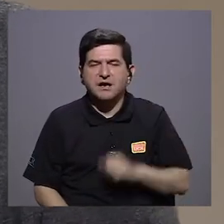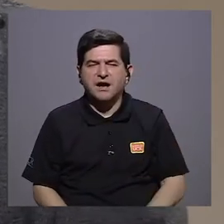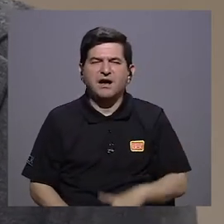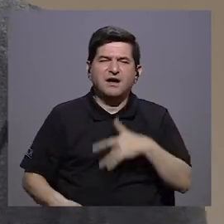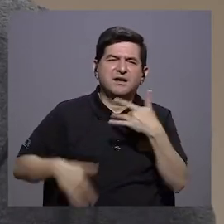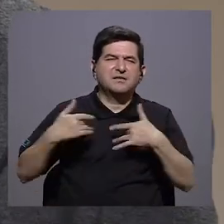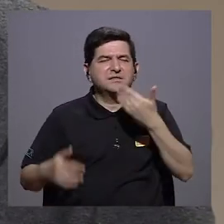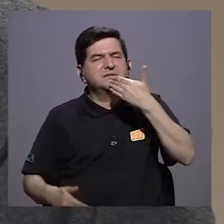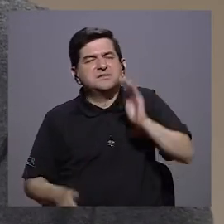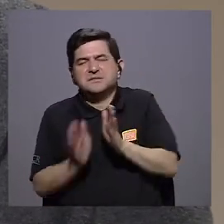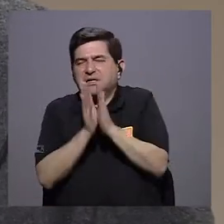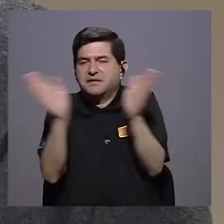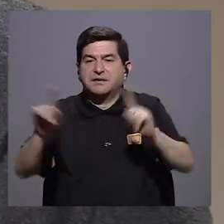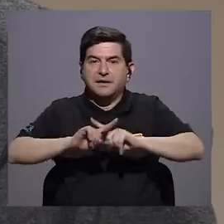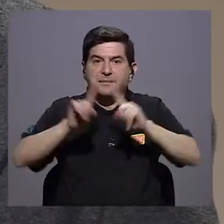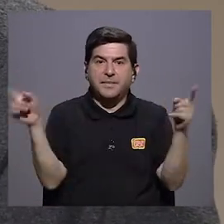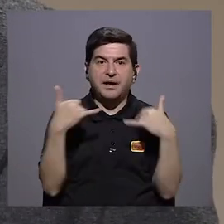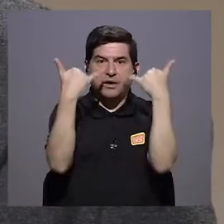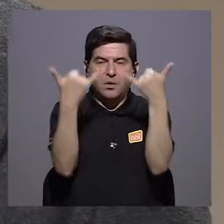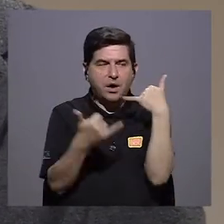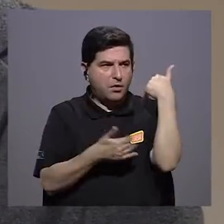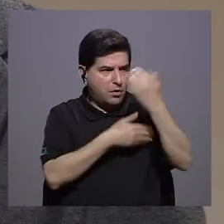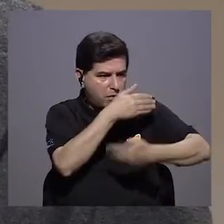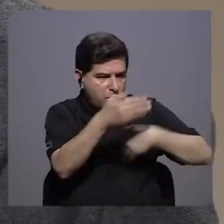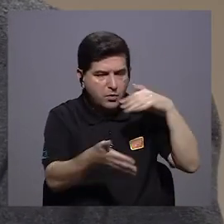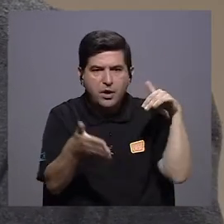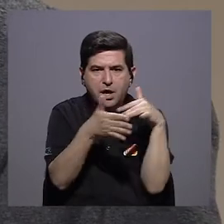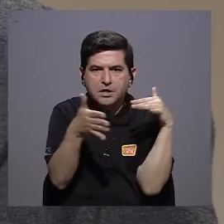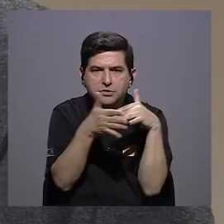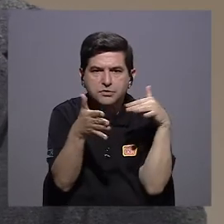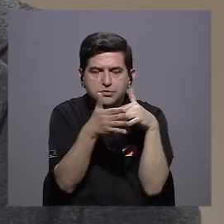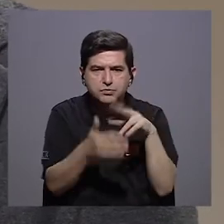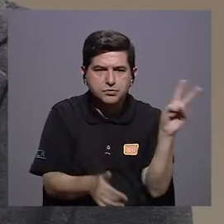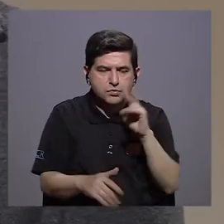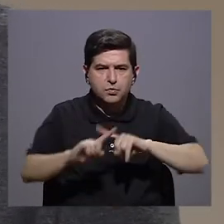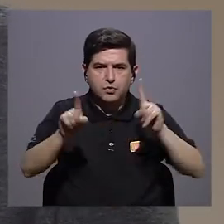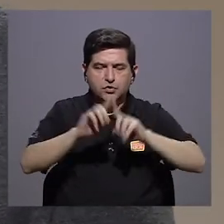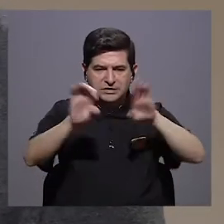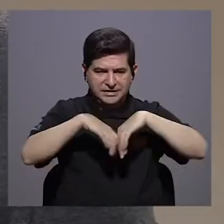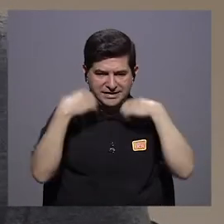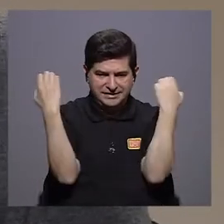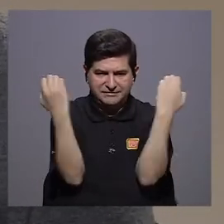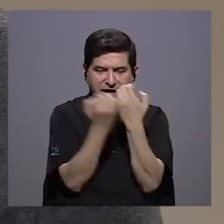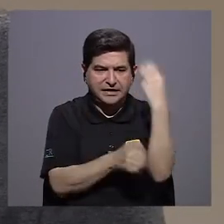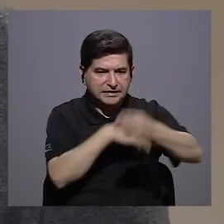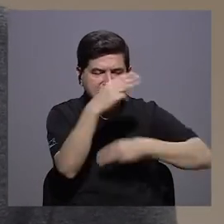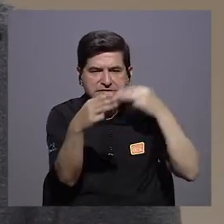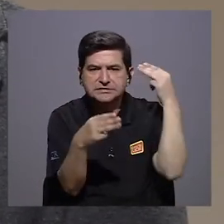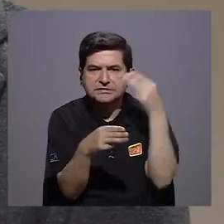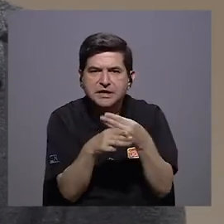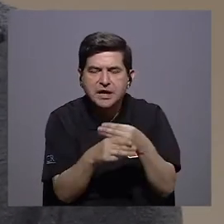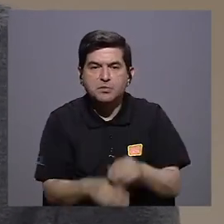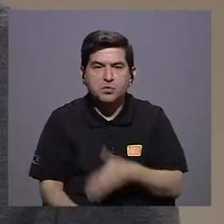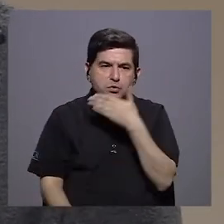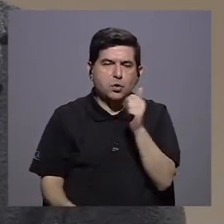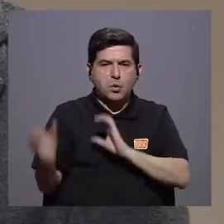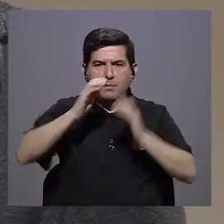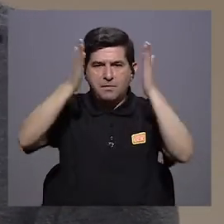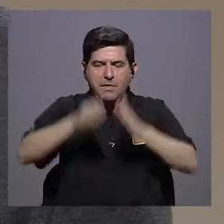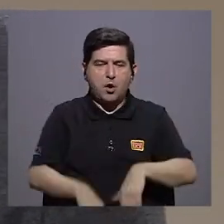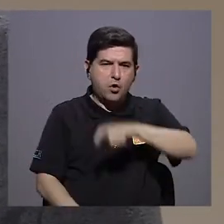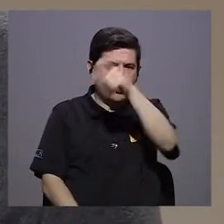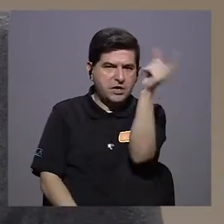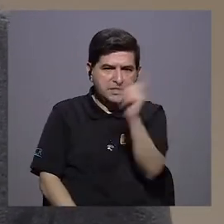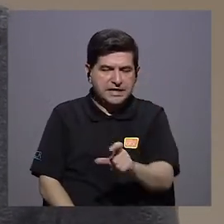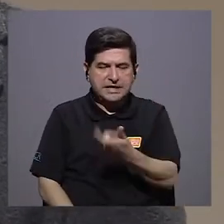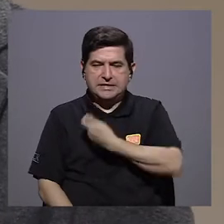general. Pero como hemos venido estudiando el virus y como ha venido los diferentes equipos a través del mundo, los mejores científicos de Italia,